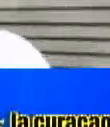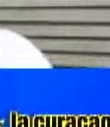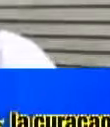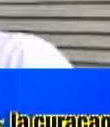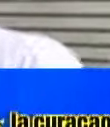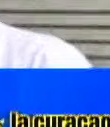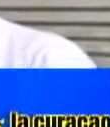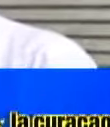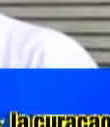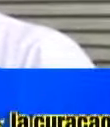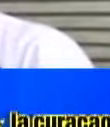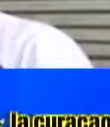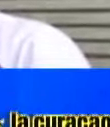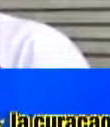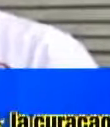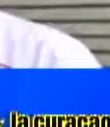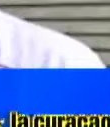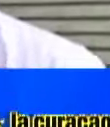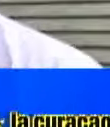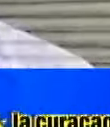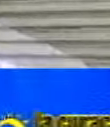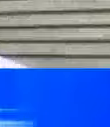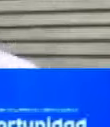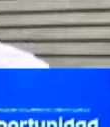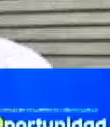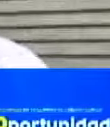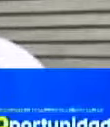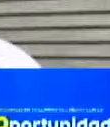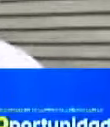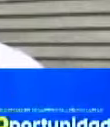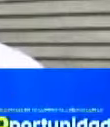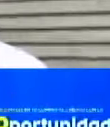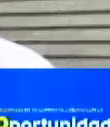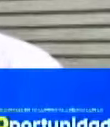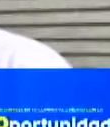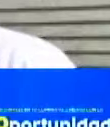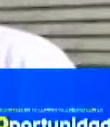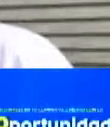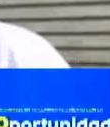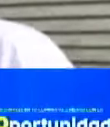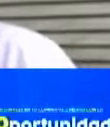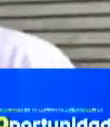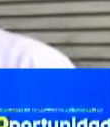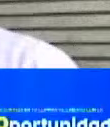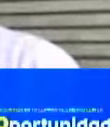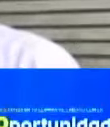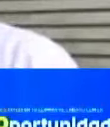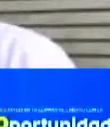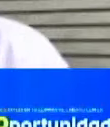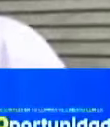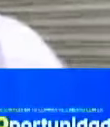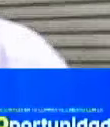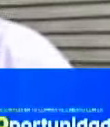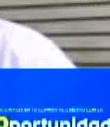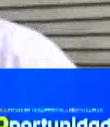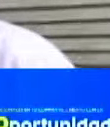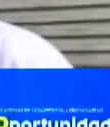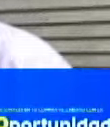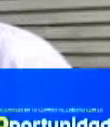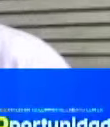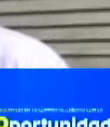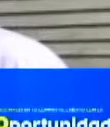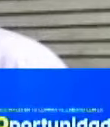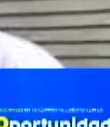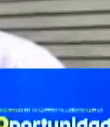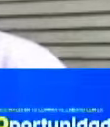algún funcionario de gobierno ha negado, ha confirmado de esta política. No lo ha hecho. Que sepamos